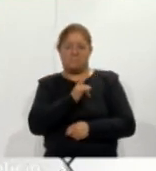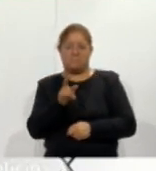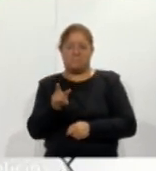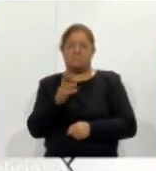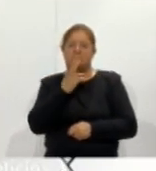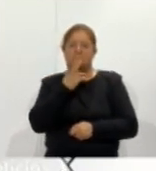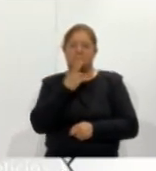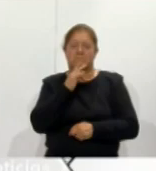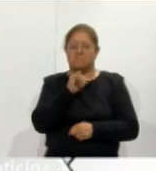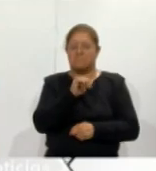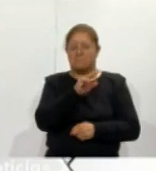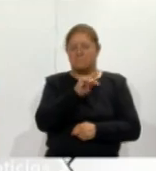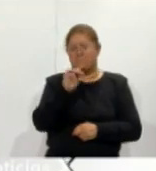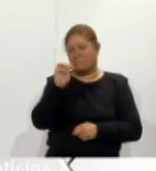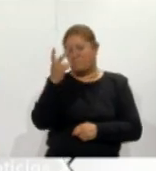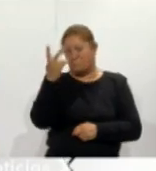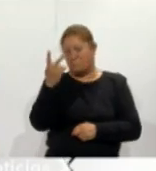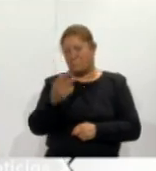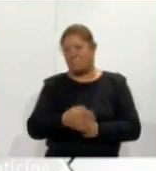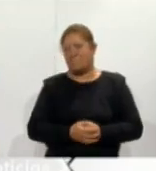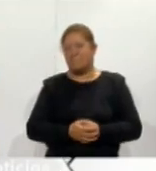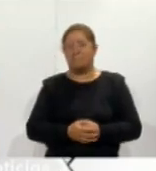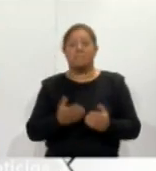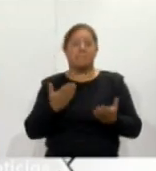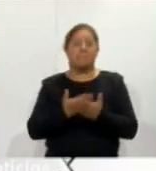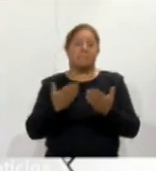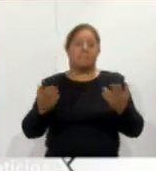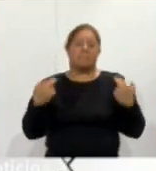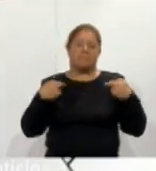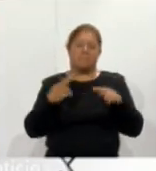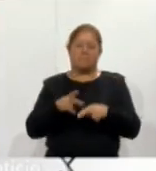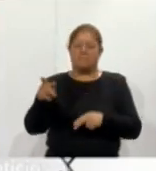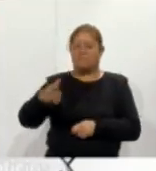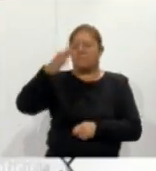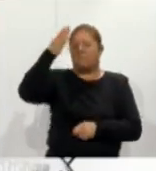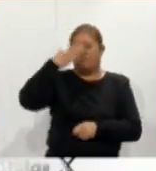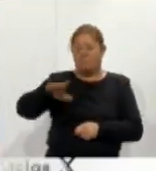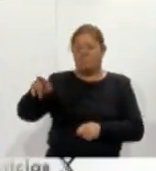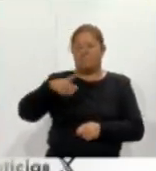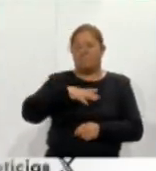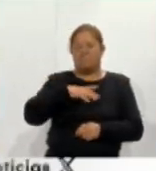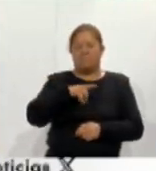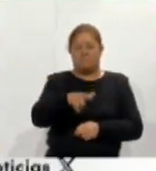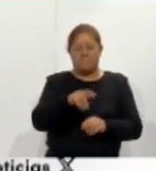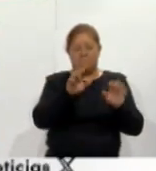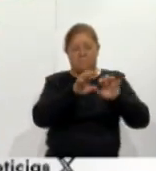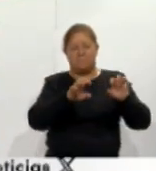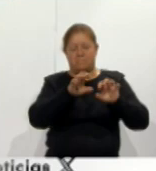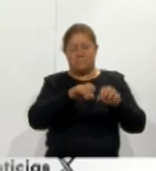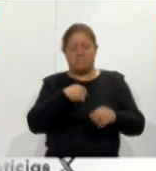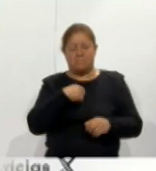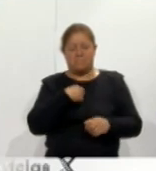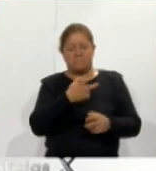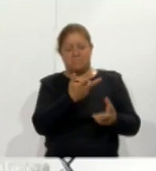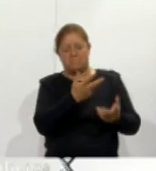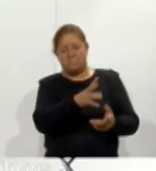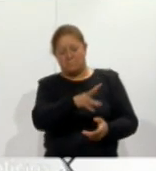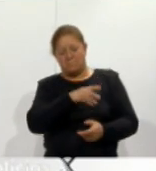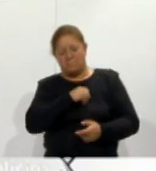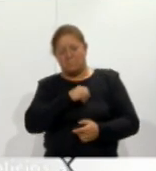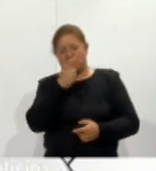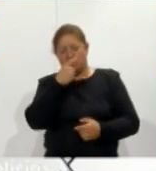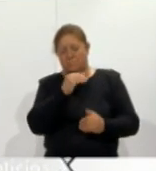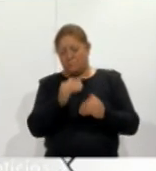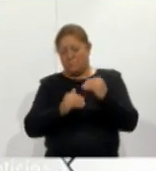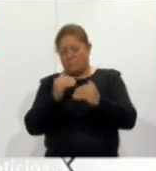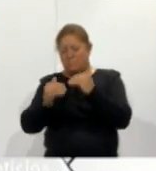tecnología expresó que ahora el docente sabe que existen estas herramientas debe de buscarlas para facilitar el proceso de